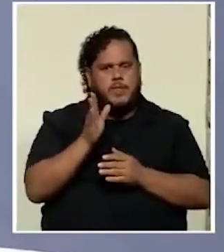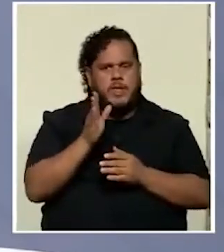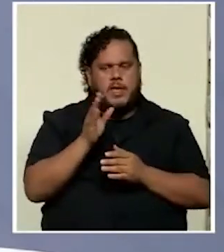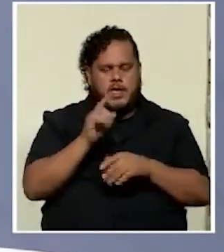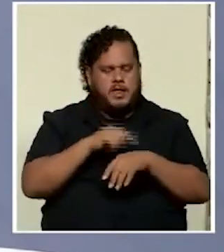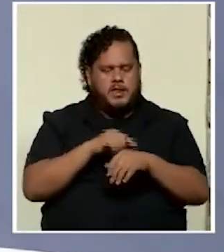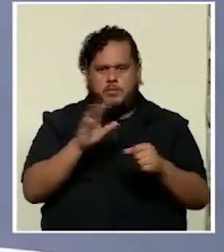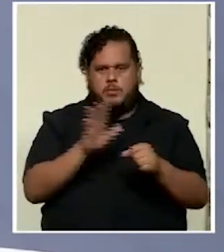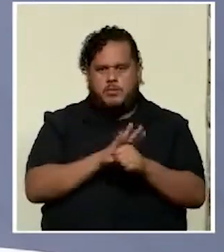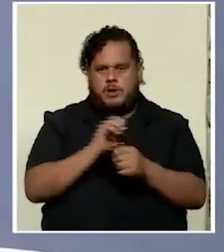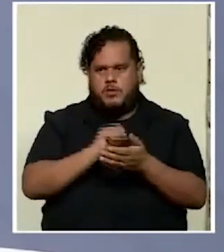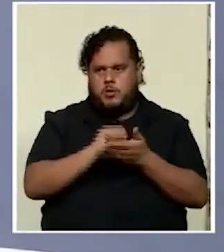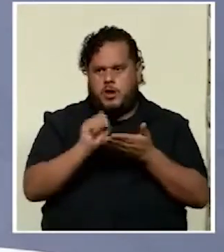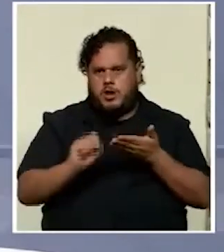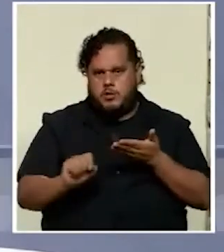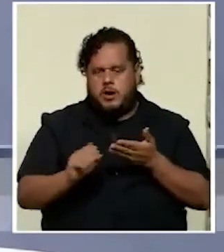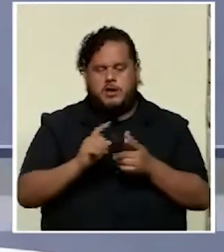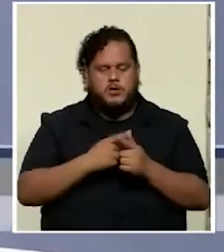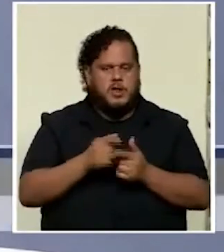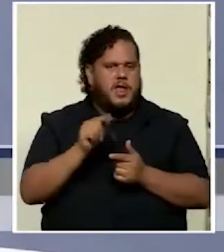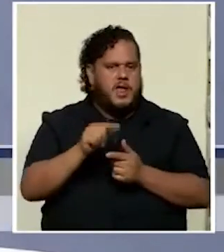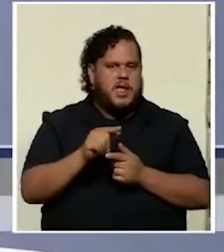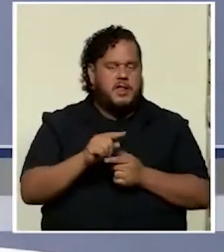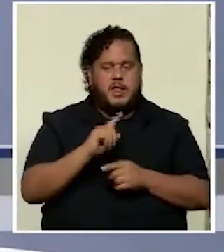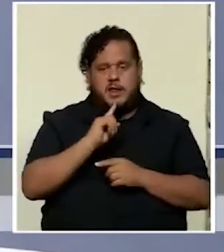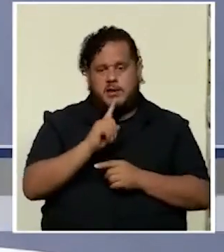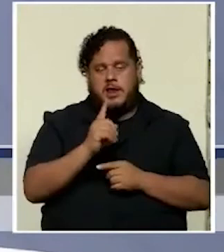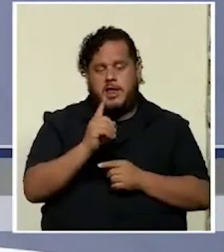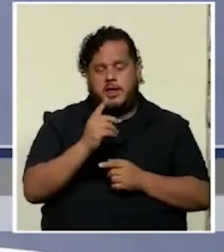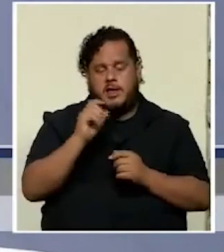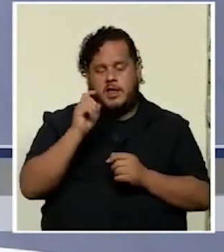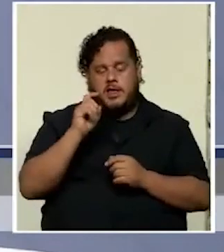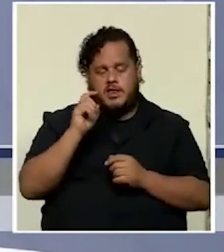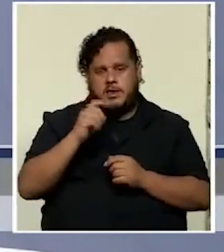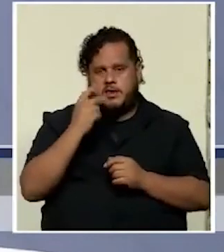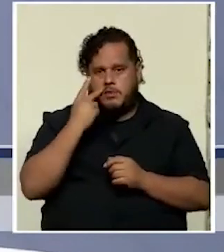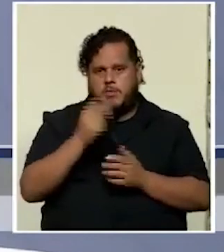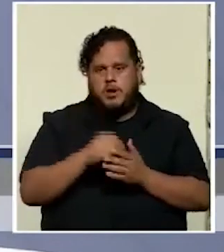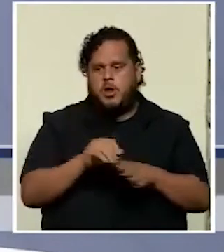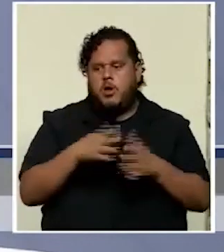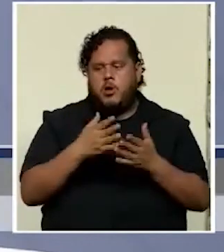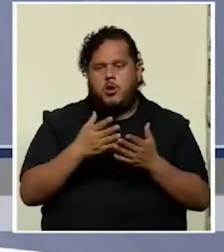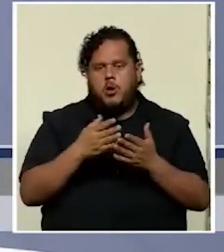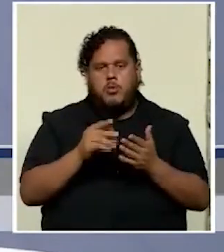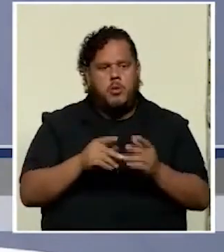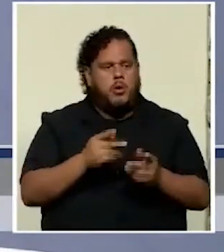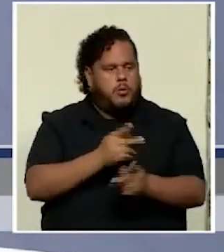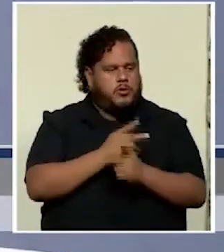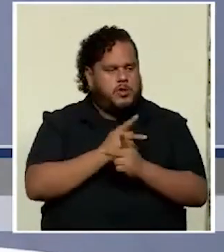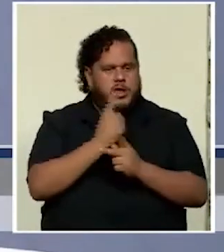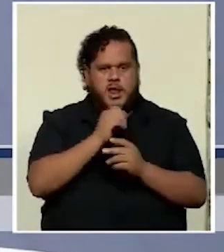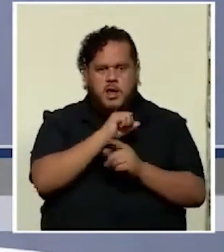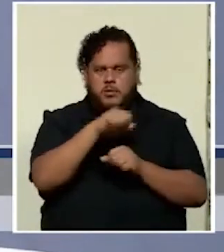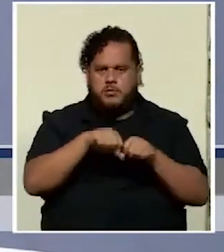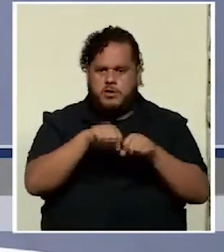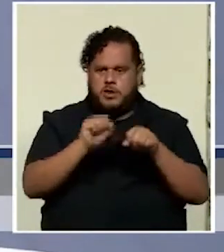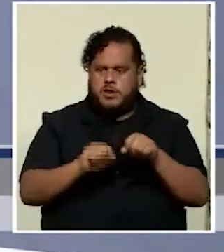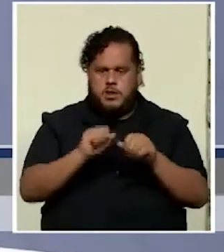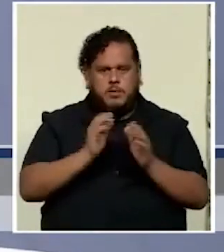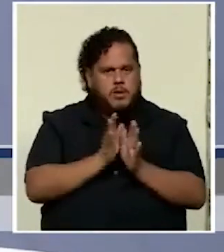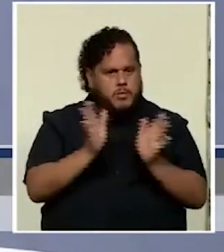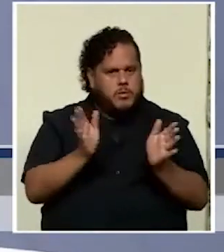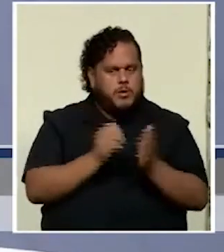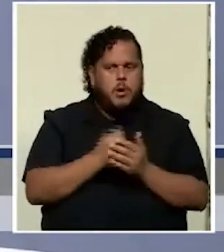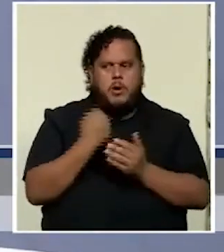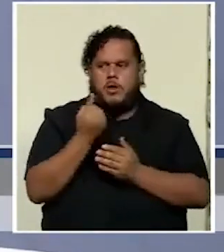completo a la escuela entonces esa es la realidad que tenemos que ver ¿cómo proteger a un sistema público que además es